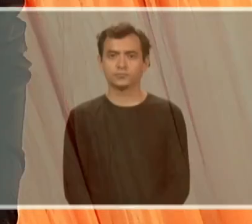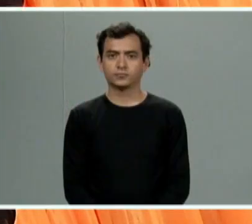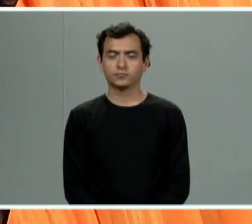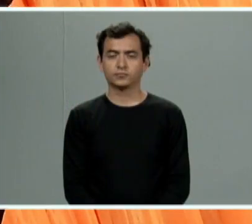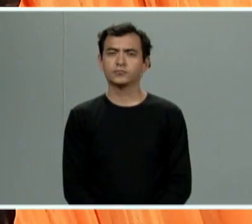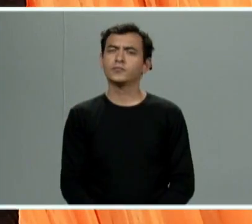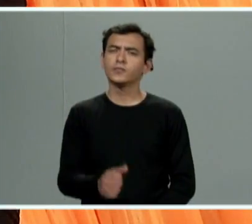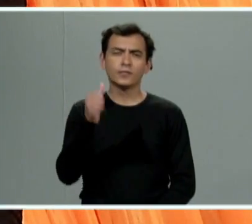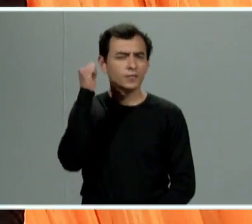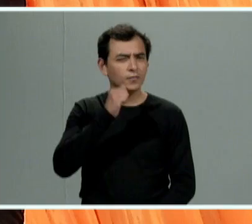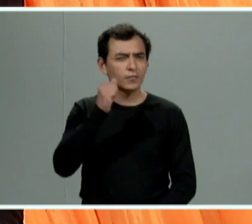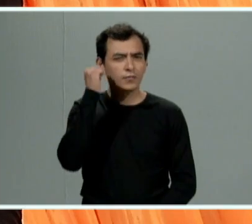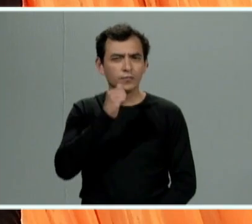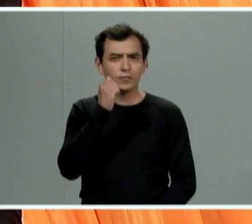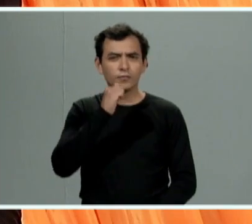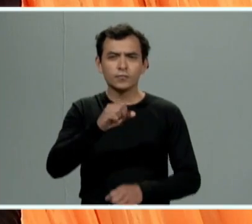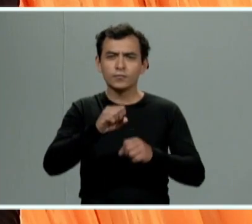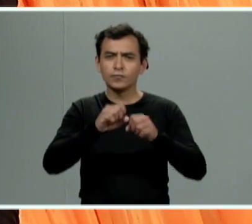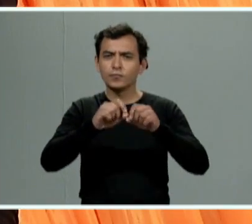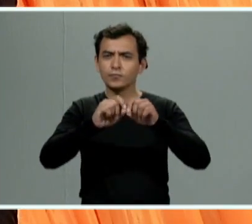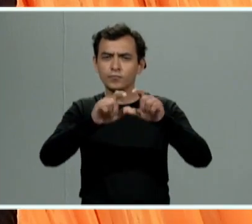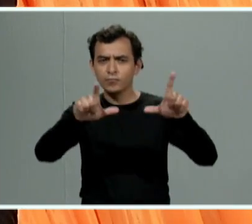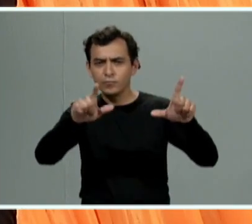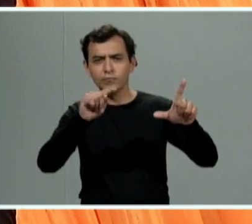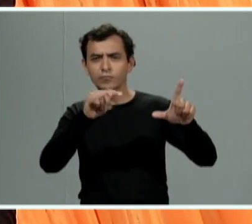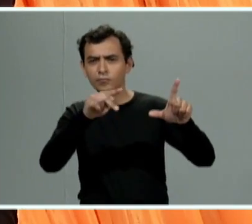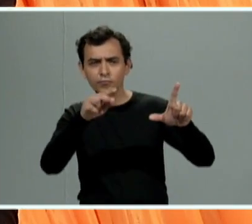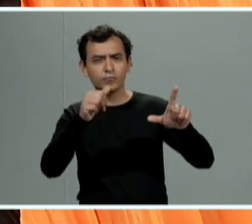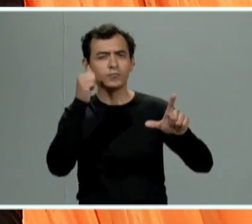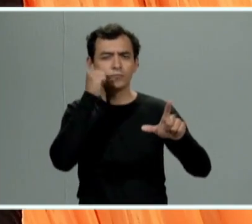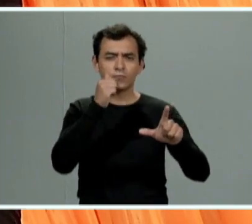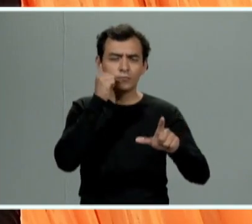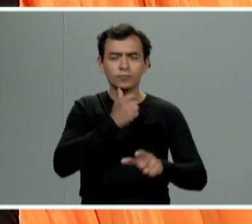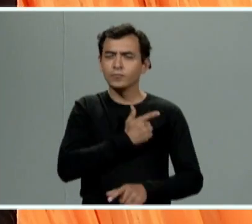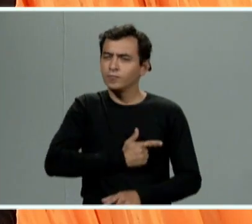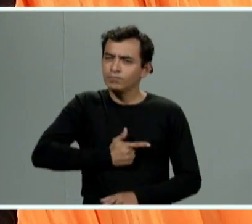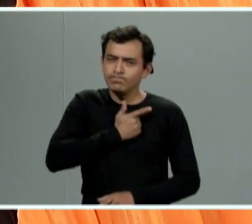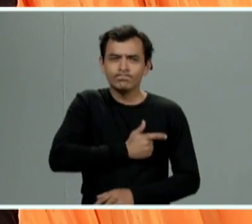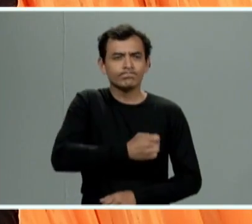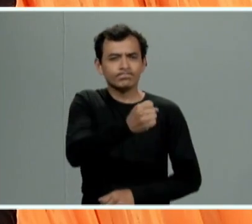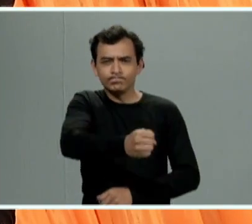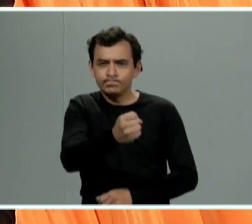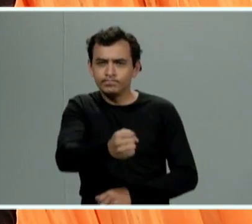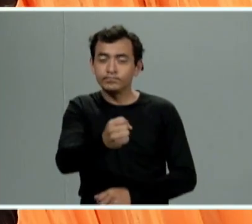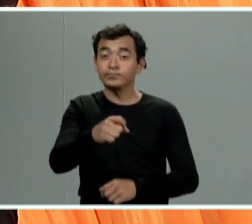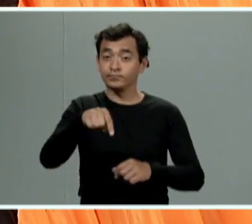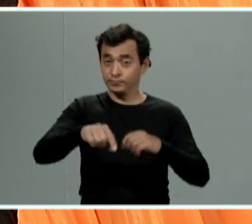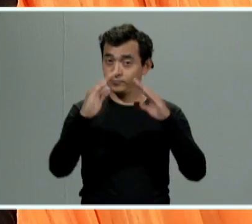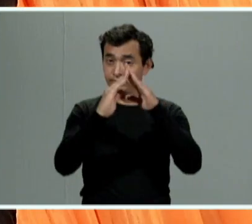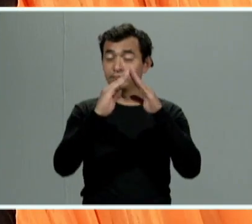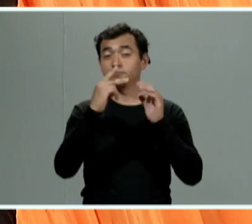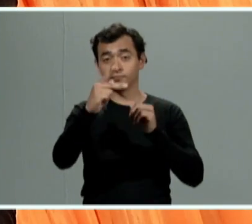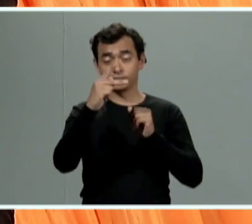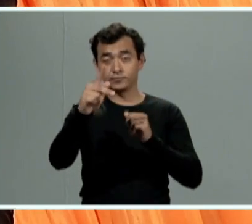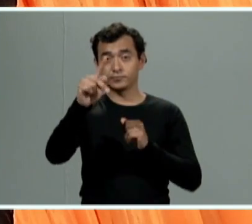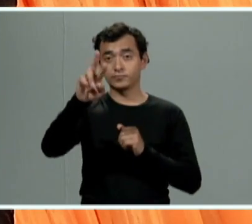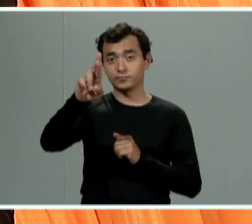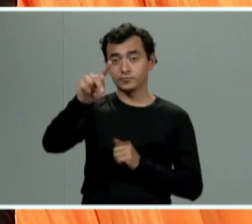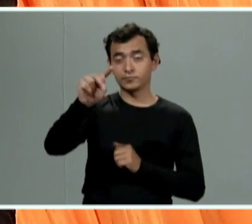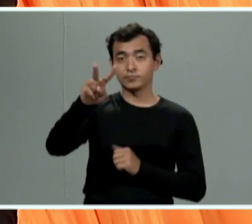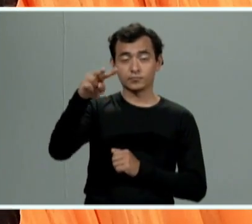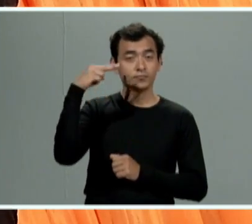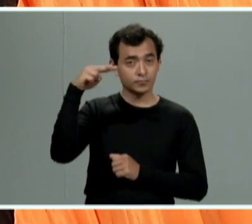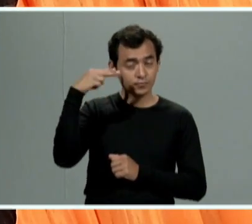como en cada emisión de sororidades es un gusto saludarles a través de esta su casa radio televisión de veracruz a través de las plataformas